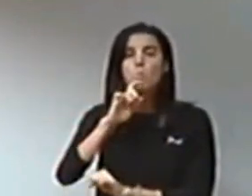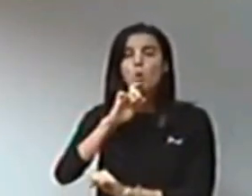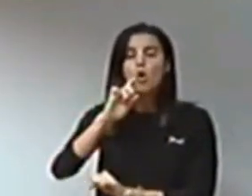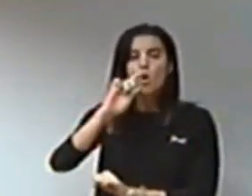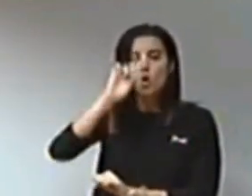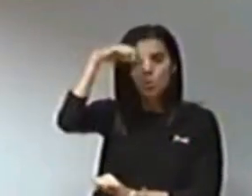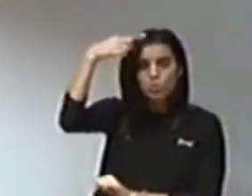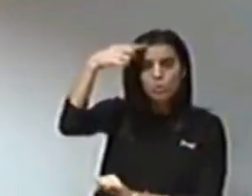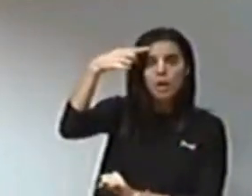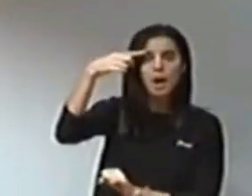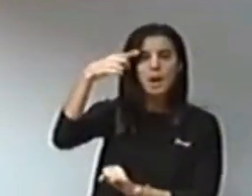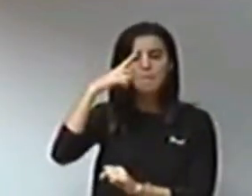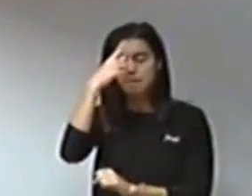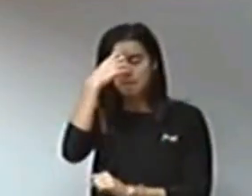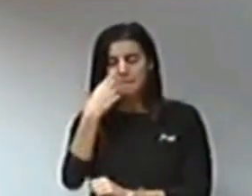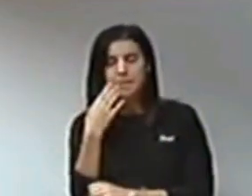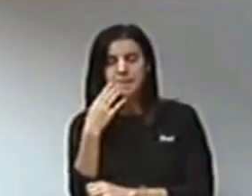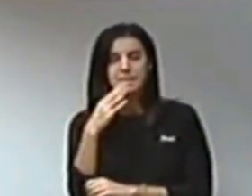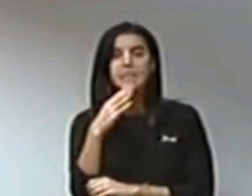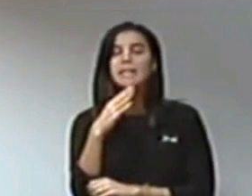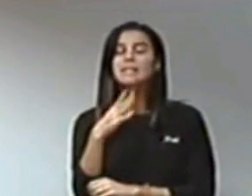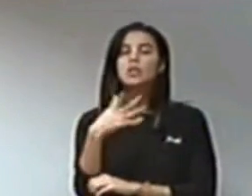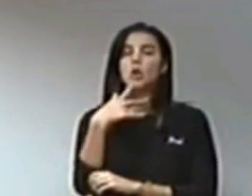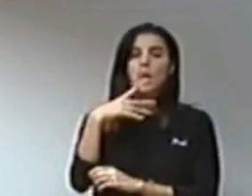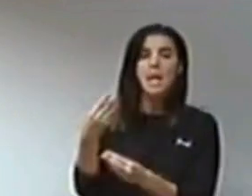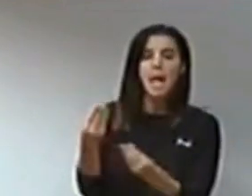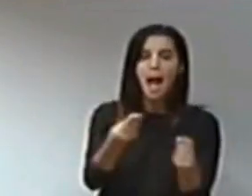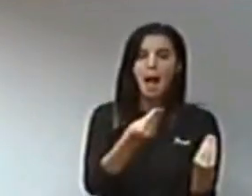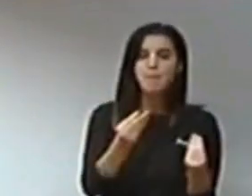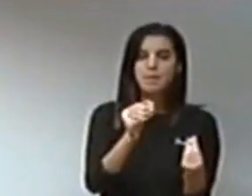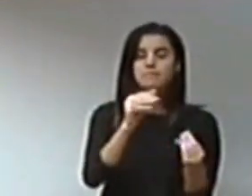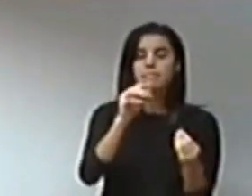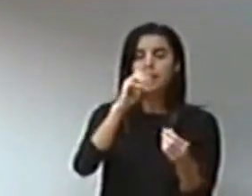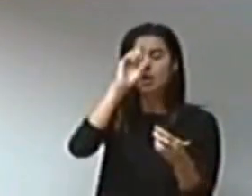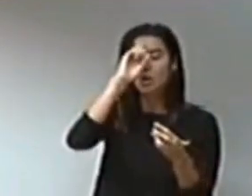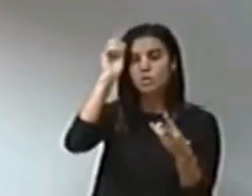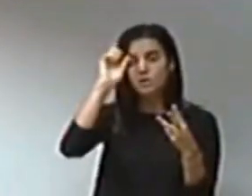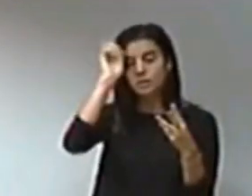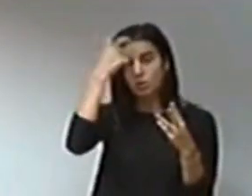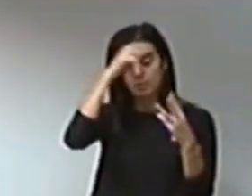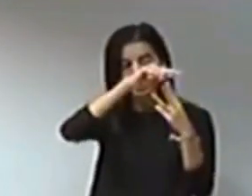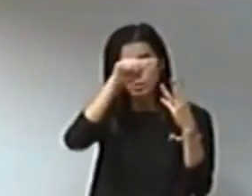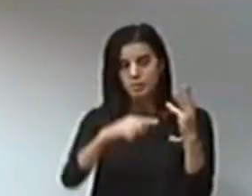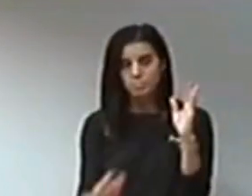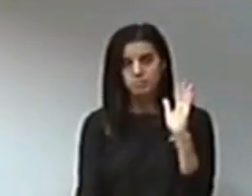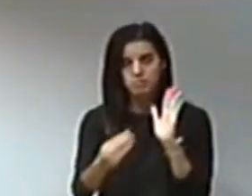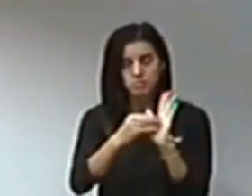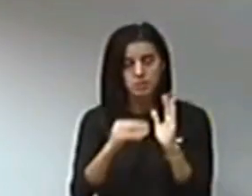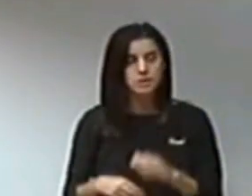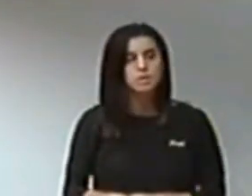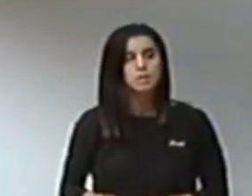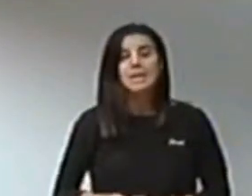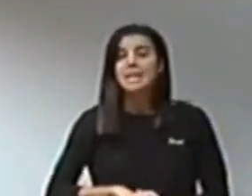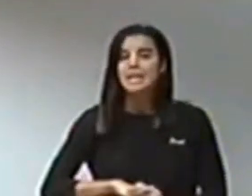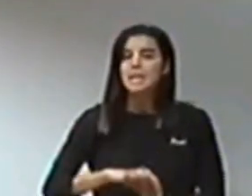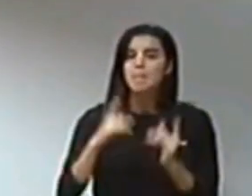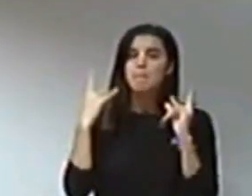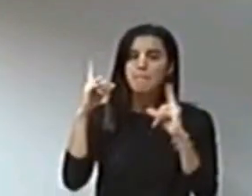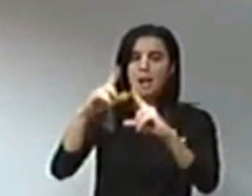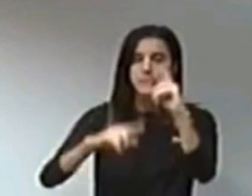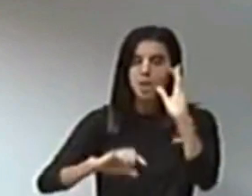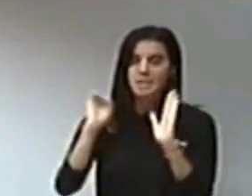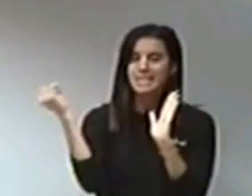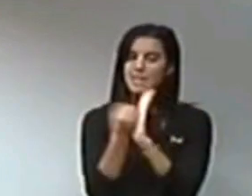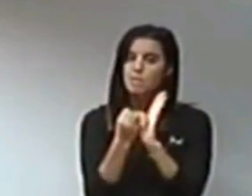paisajístico, productivo y ambiental. El palmeral, que es un patrimonio cultural con símbolos propios, el legado